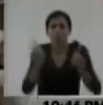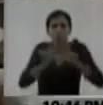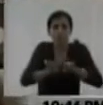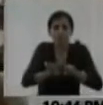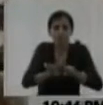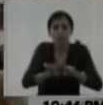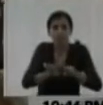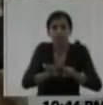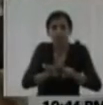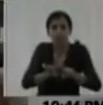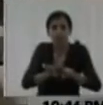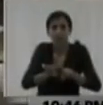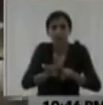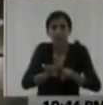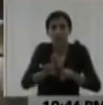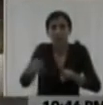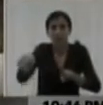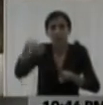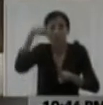Con Pajulio.